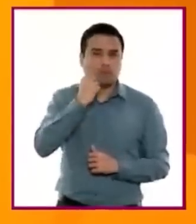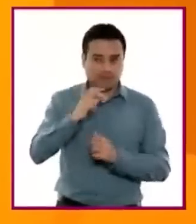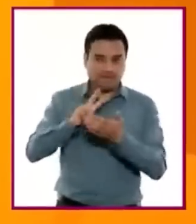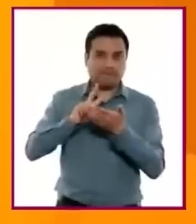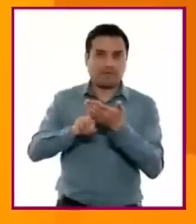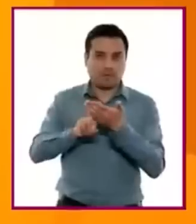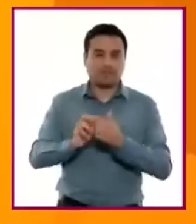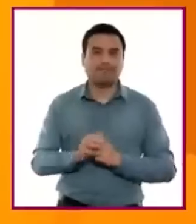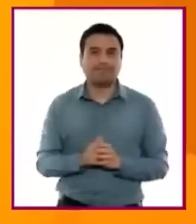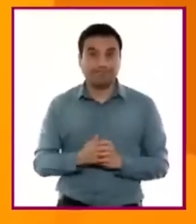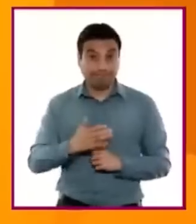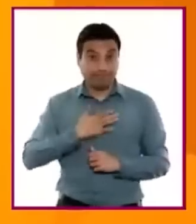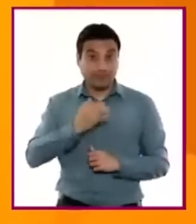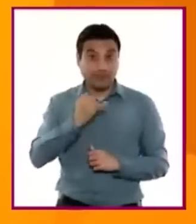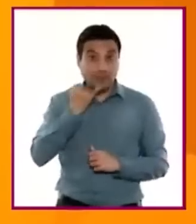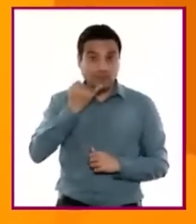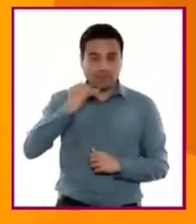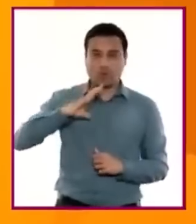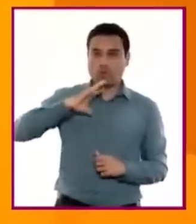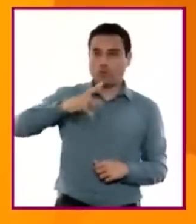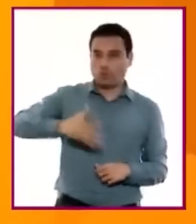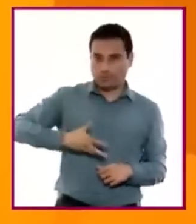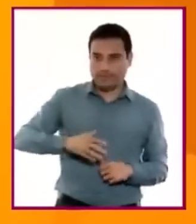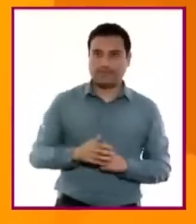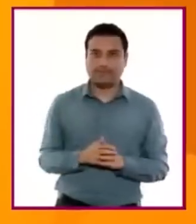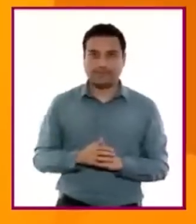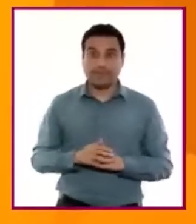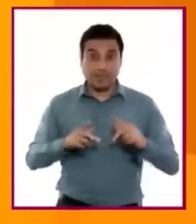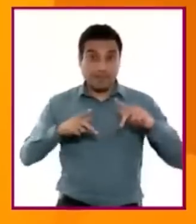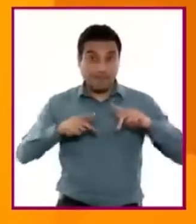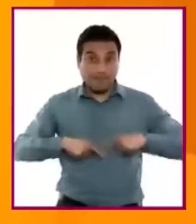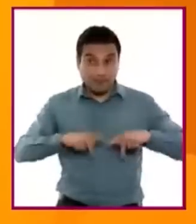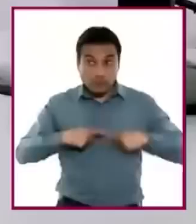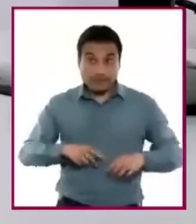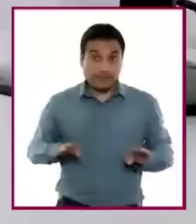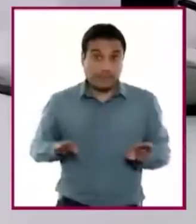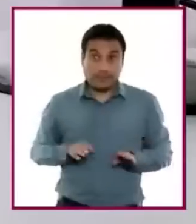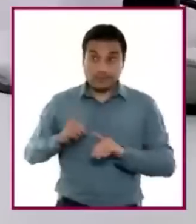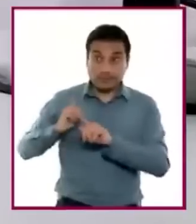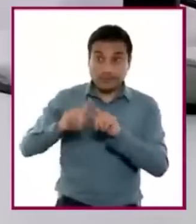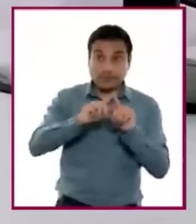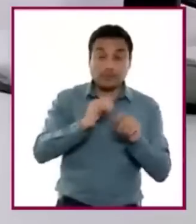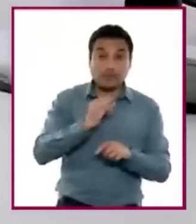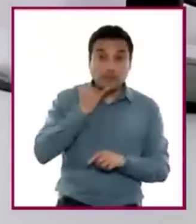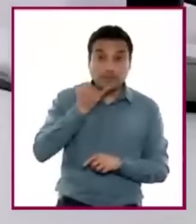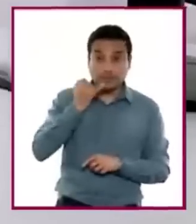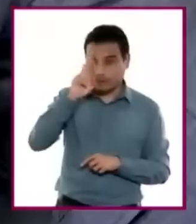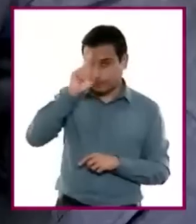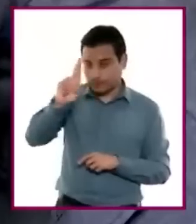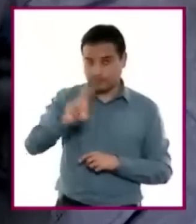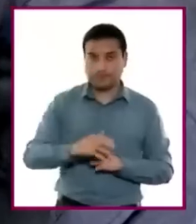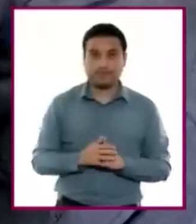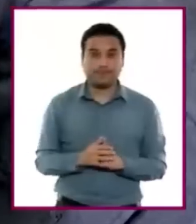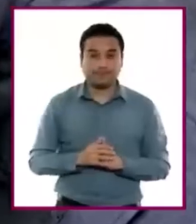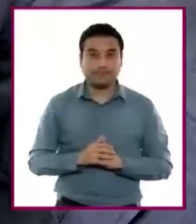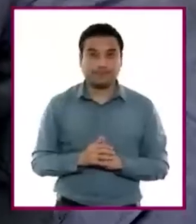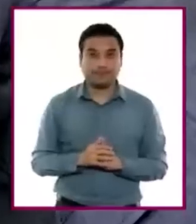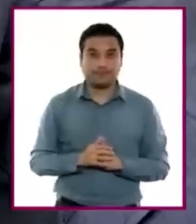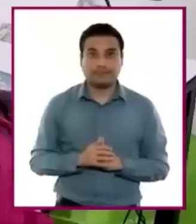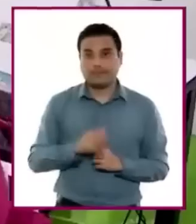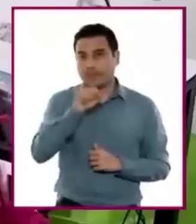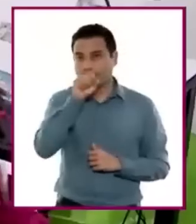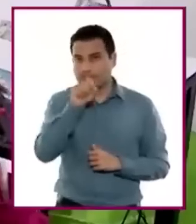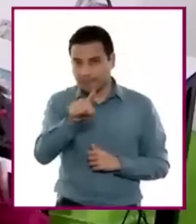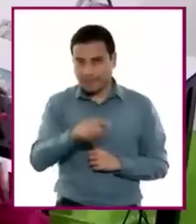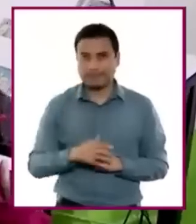respetando cabalmente la diversidad étnica, cultural y lingüística. Reflexionen sobre la veracidad de la información